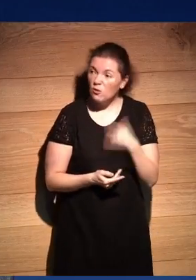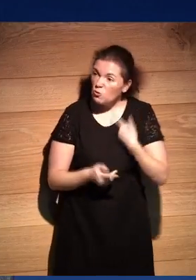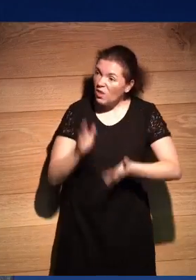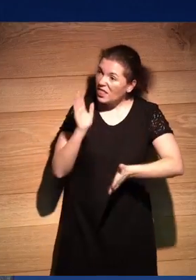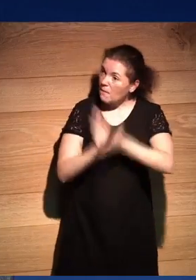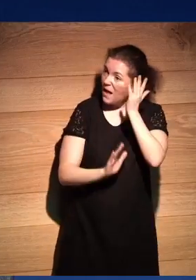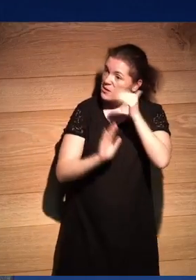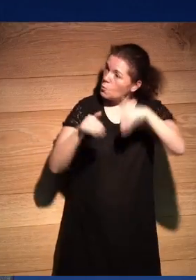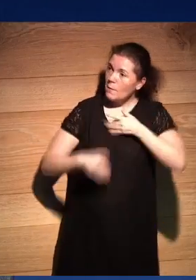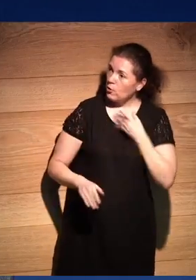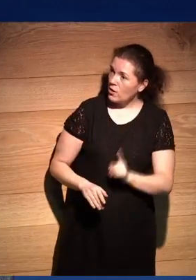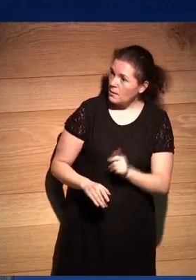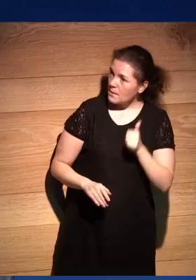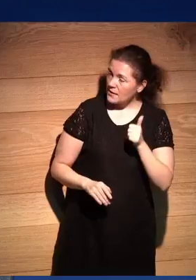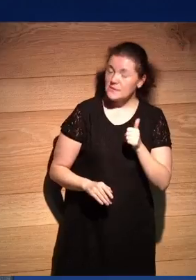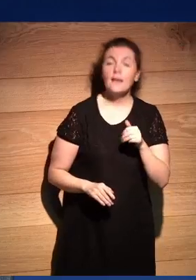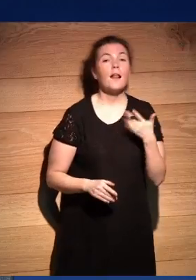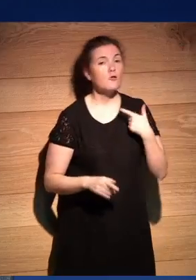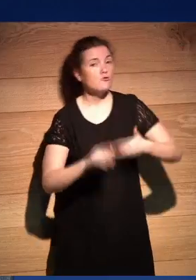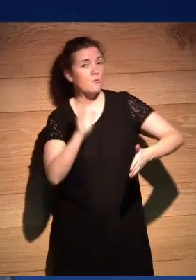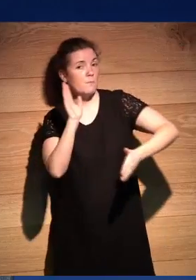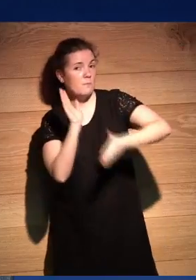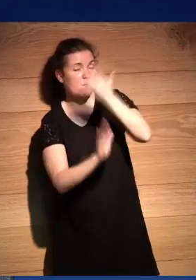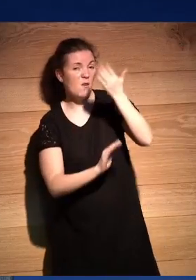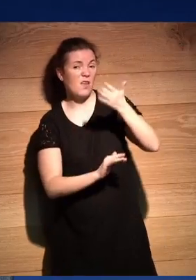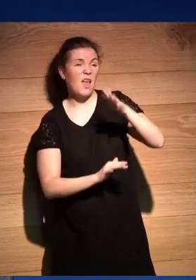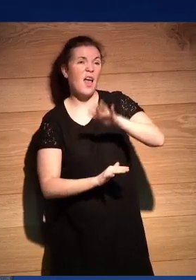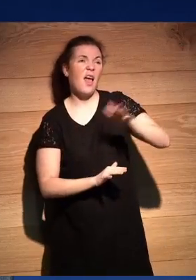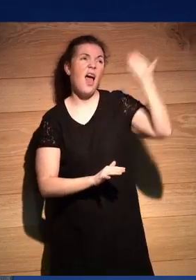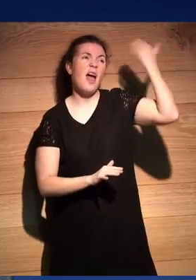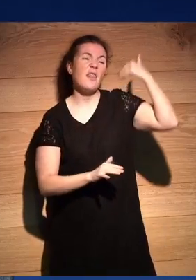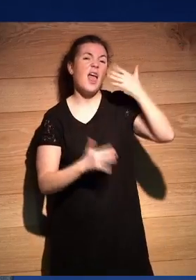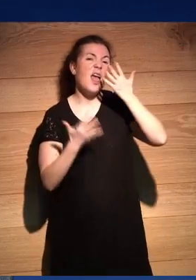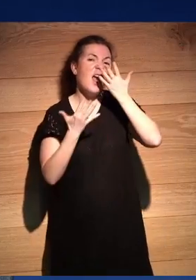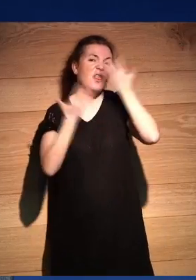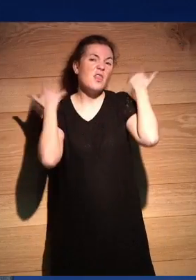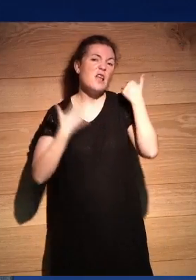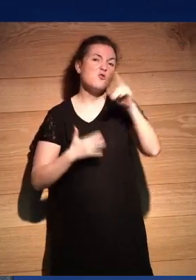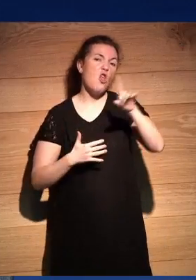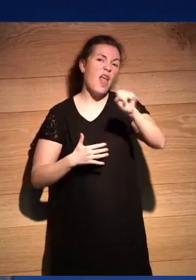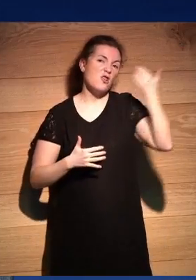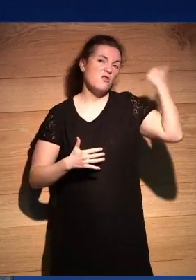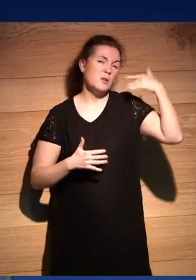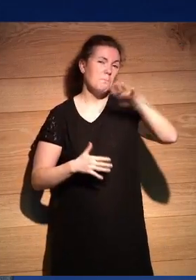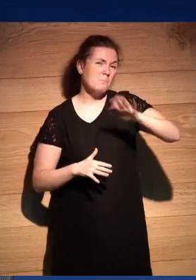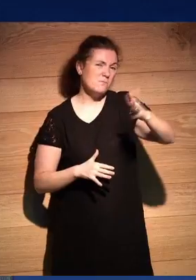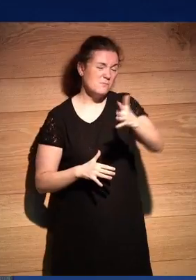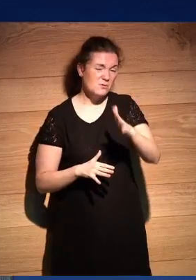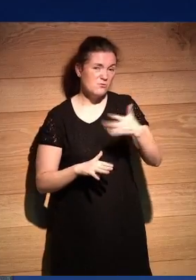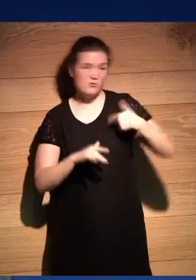y aquí no vuelves me voy de Sonora hace 10 11 años más o menos y